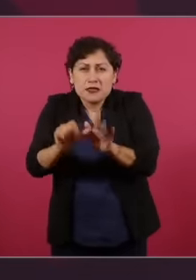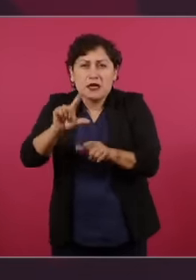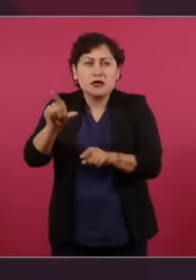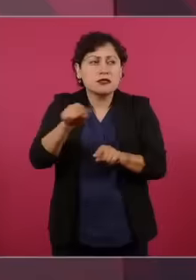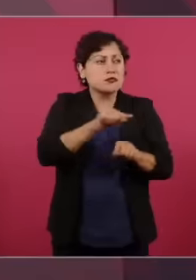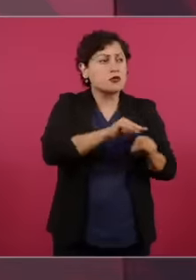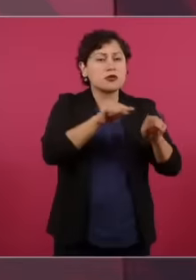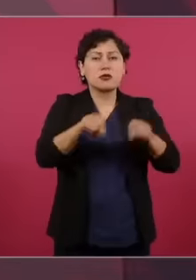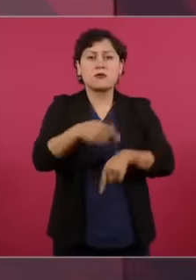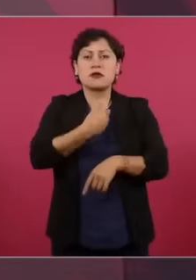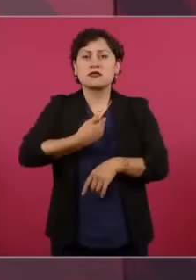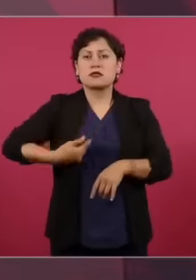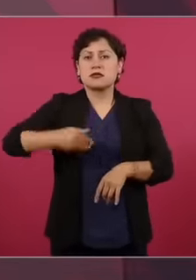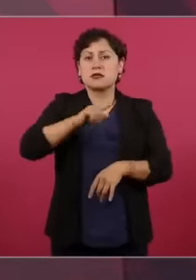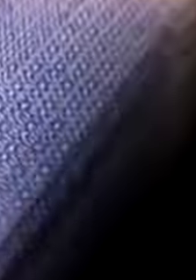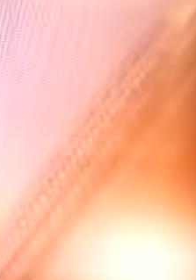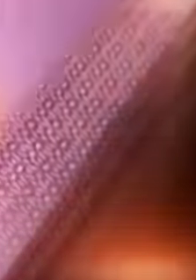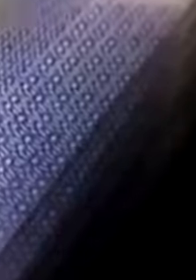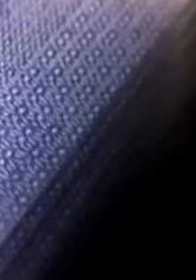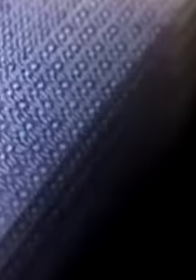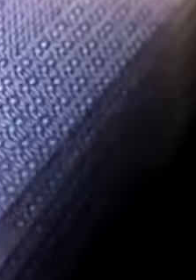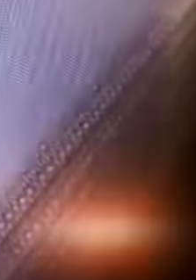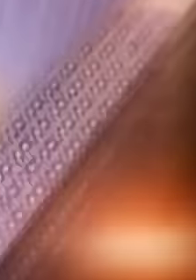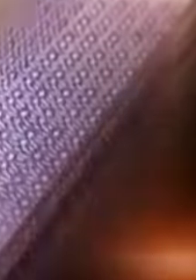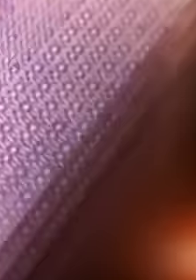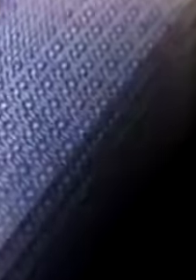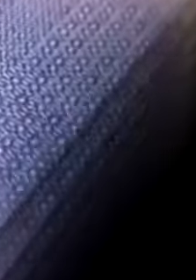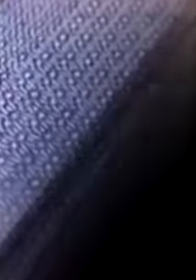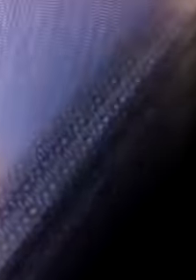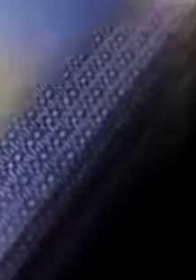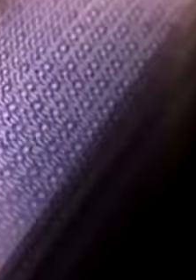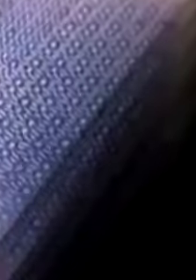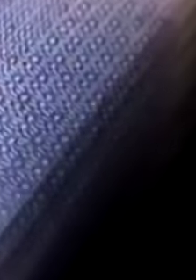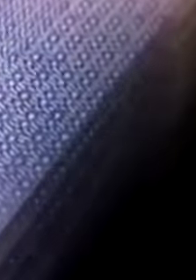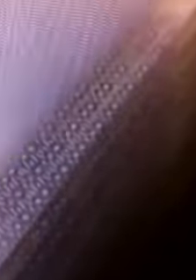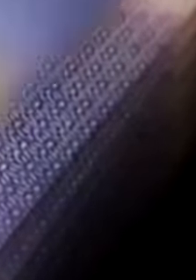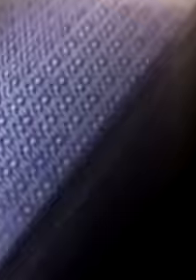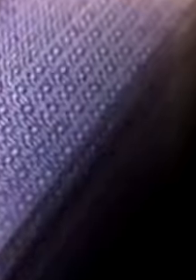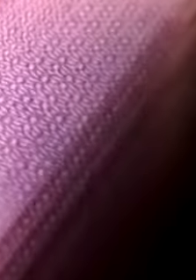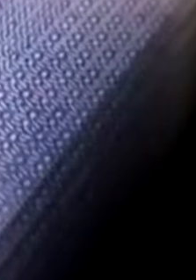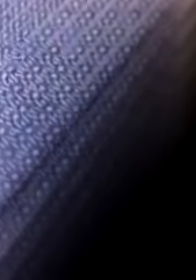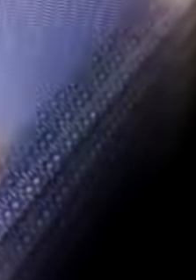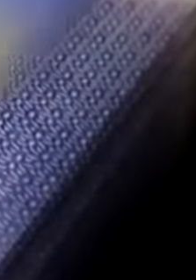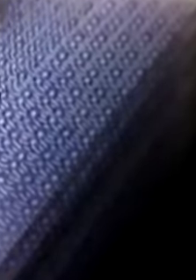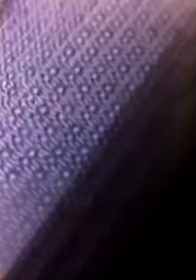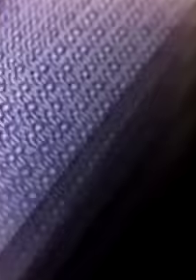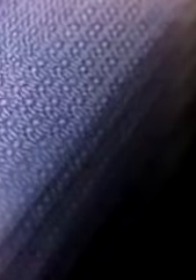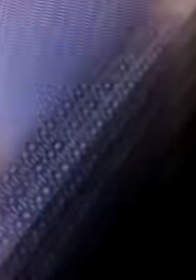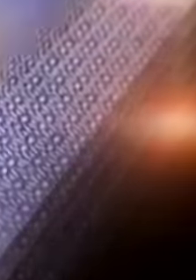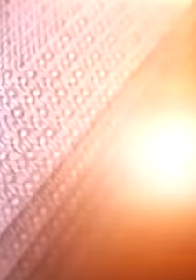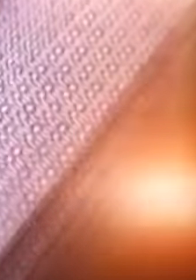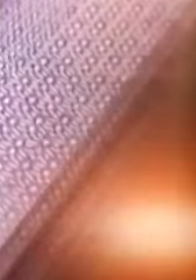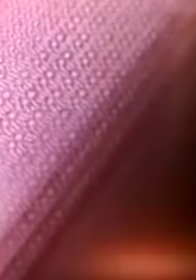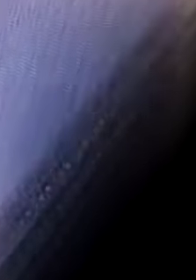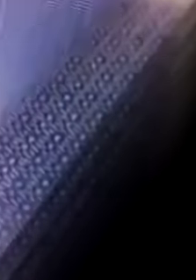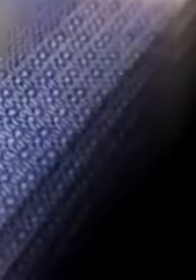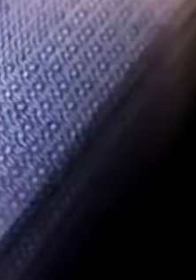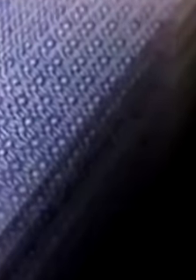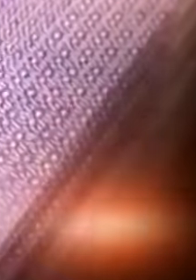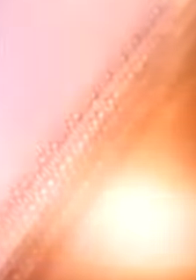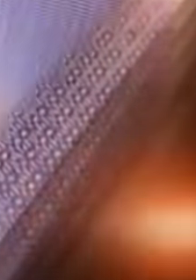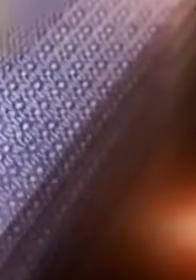recibir, lleva 30 años recibiendo 250